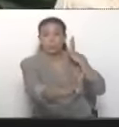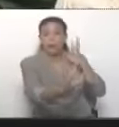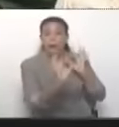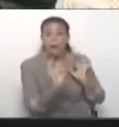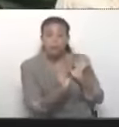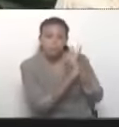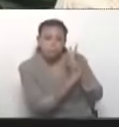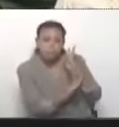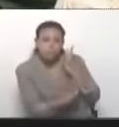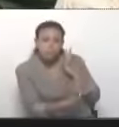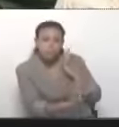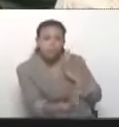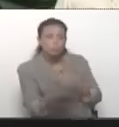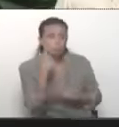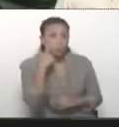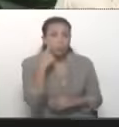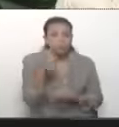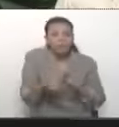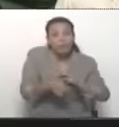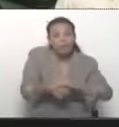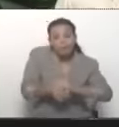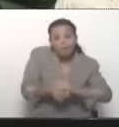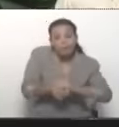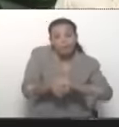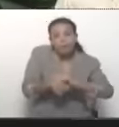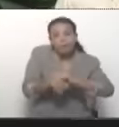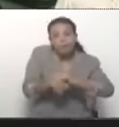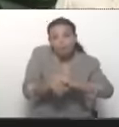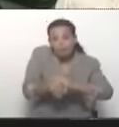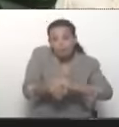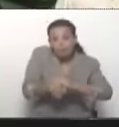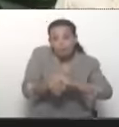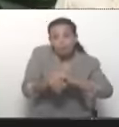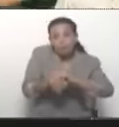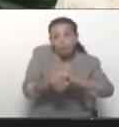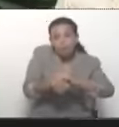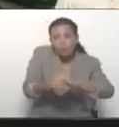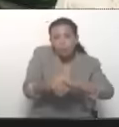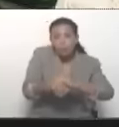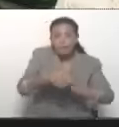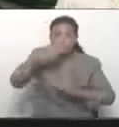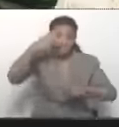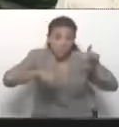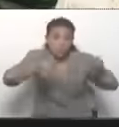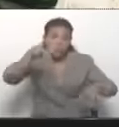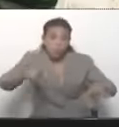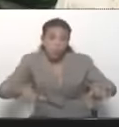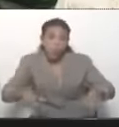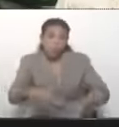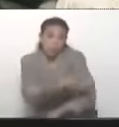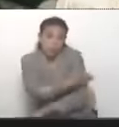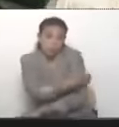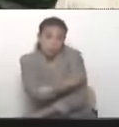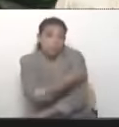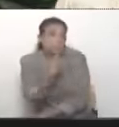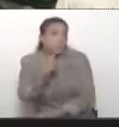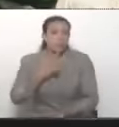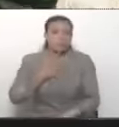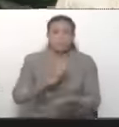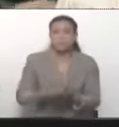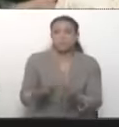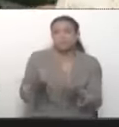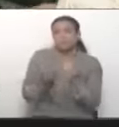allí, en una operación morrocoide. Y bueno, la gente allí, militantes, muchos de oposición, allí estaban